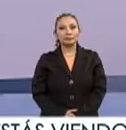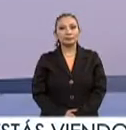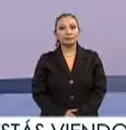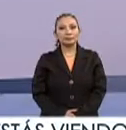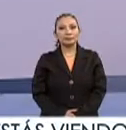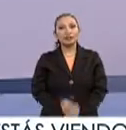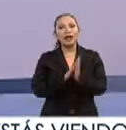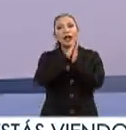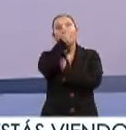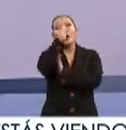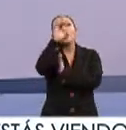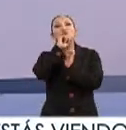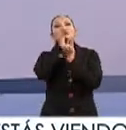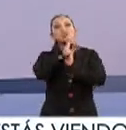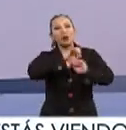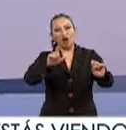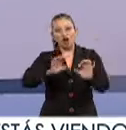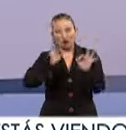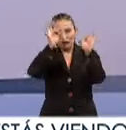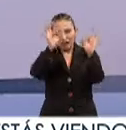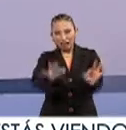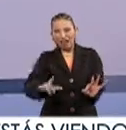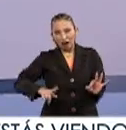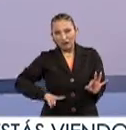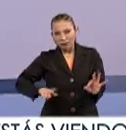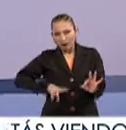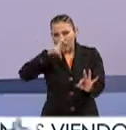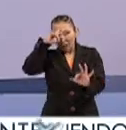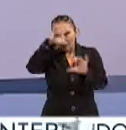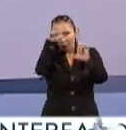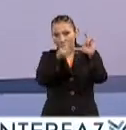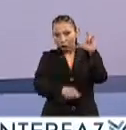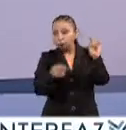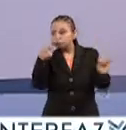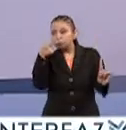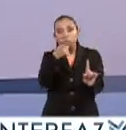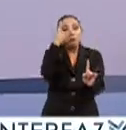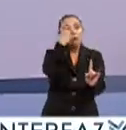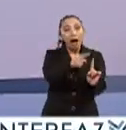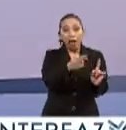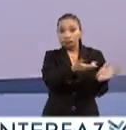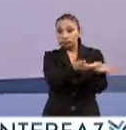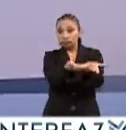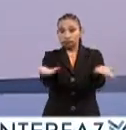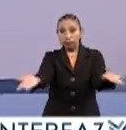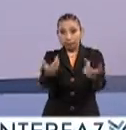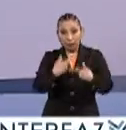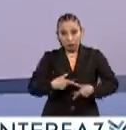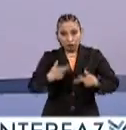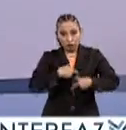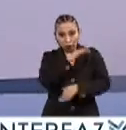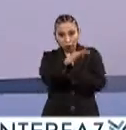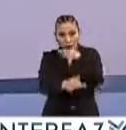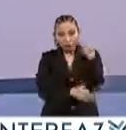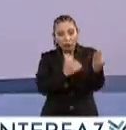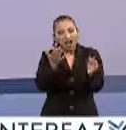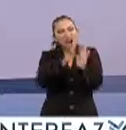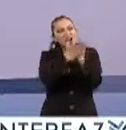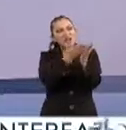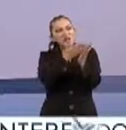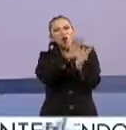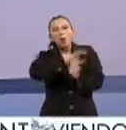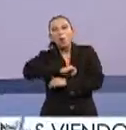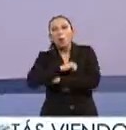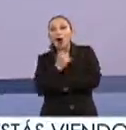La biblioteca de publicaciones oficiales del gobierno de la república tiene la misión de poner a disposición de los públicos los acervos